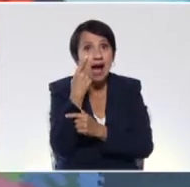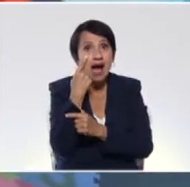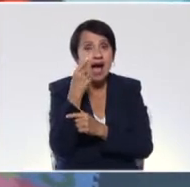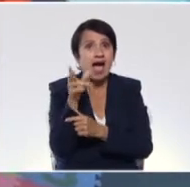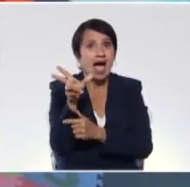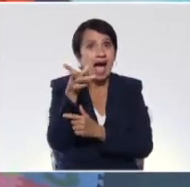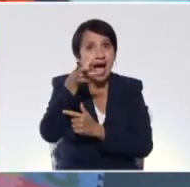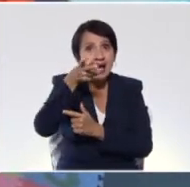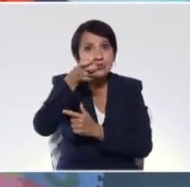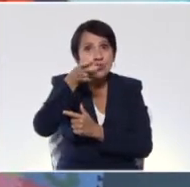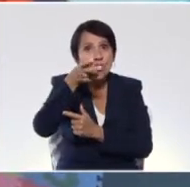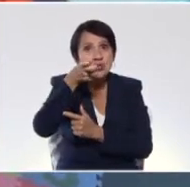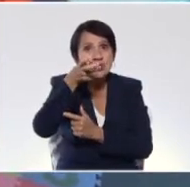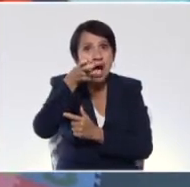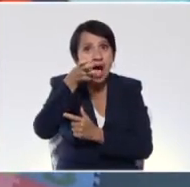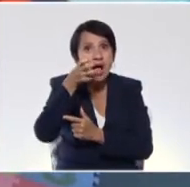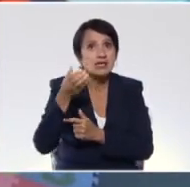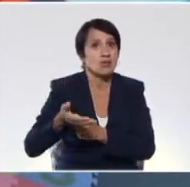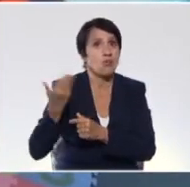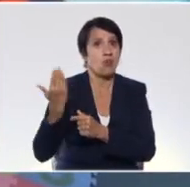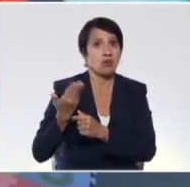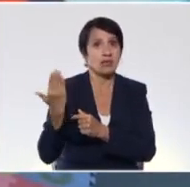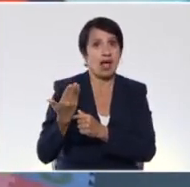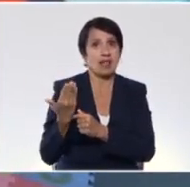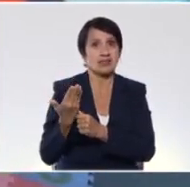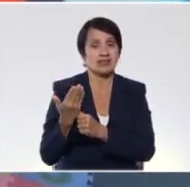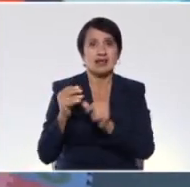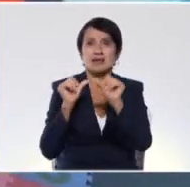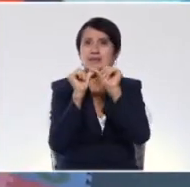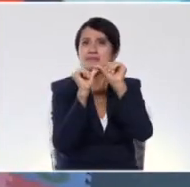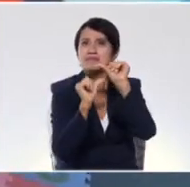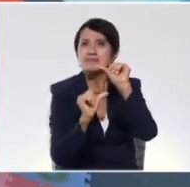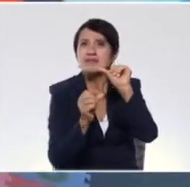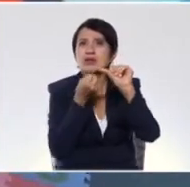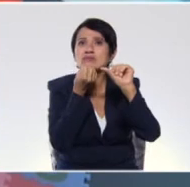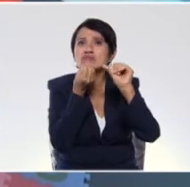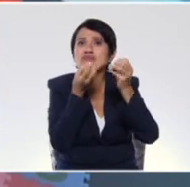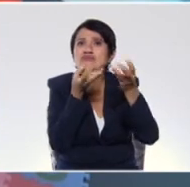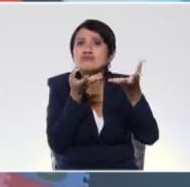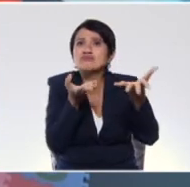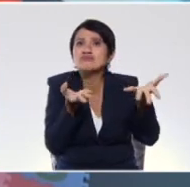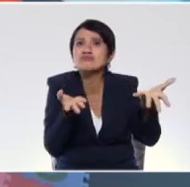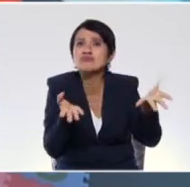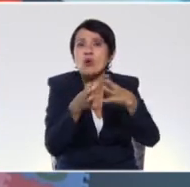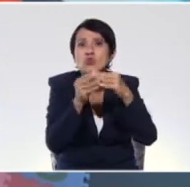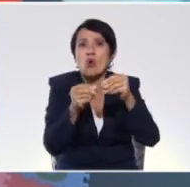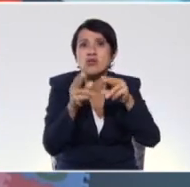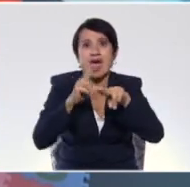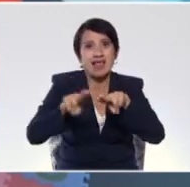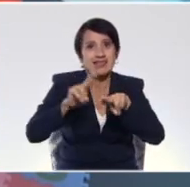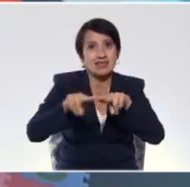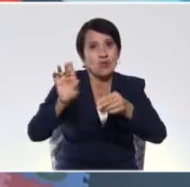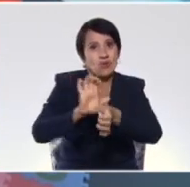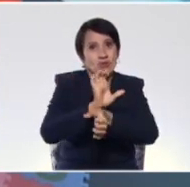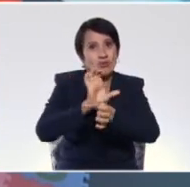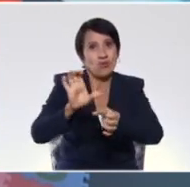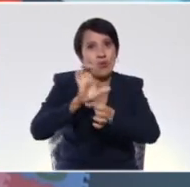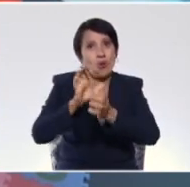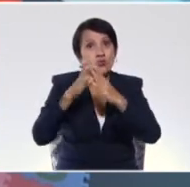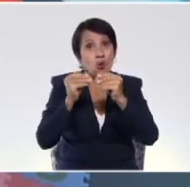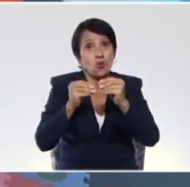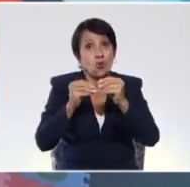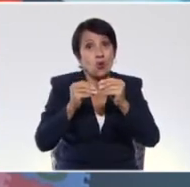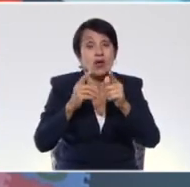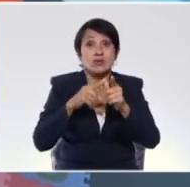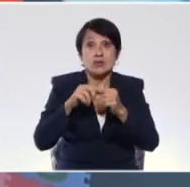escucharte. Qué importante es que le narres, que le cantes a la niña y al niño. Y como estamos